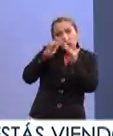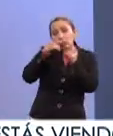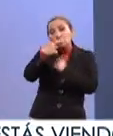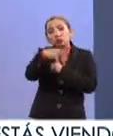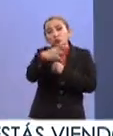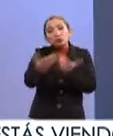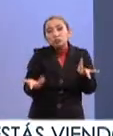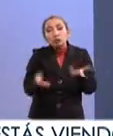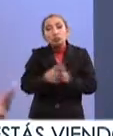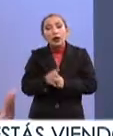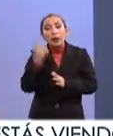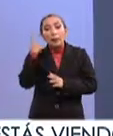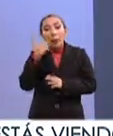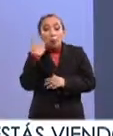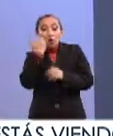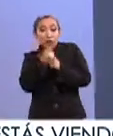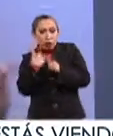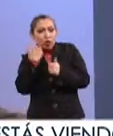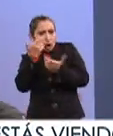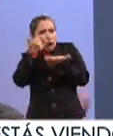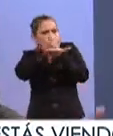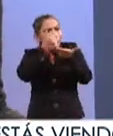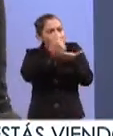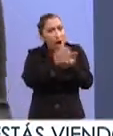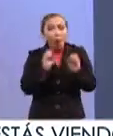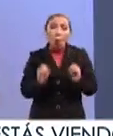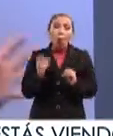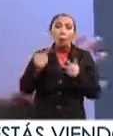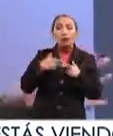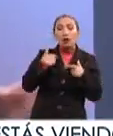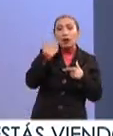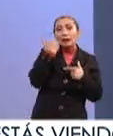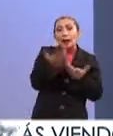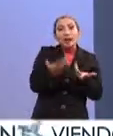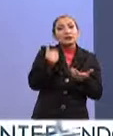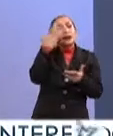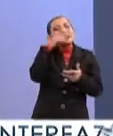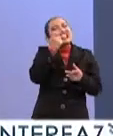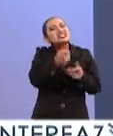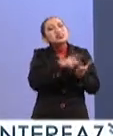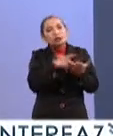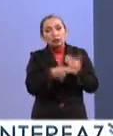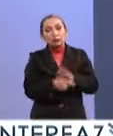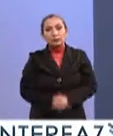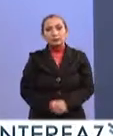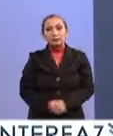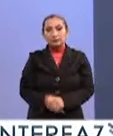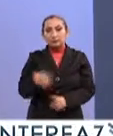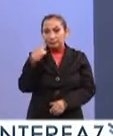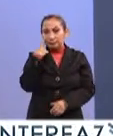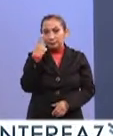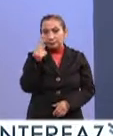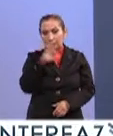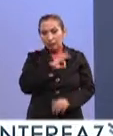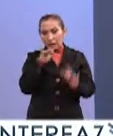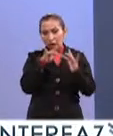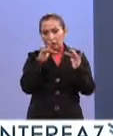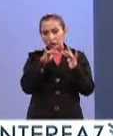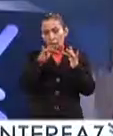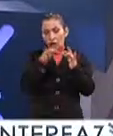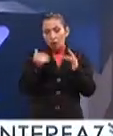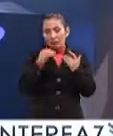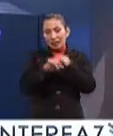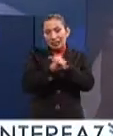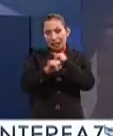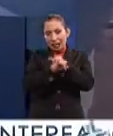contacto con ustedes, hasta voluntarios, hasta gente que quiera ayudar o simplemente saber del proyecto? Claro que sí. Fíjate que nos pueden contactar a través